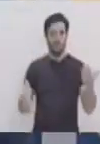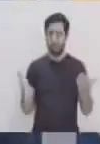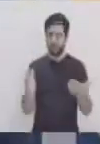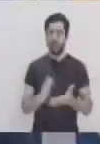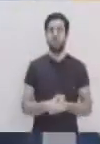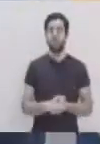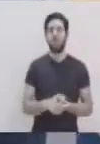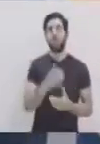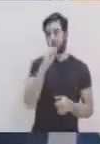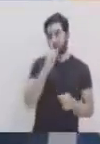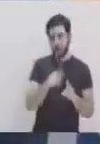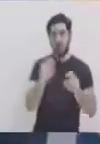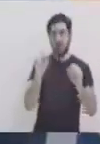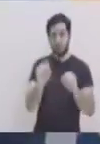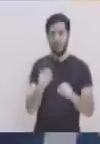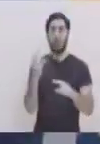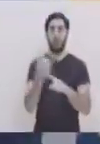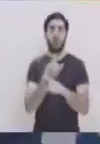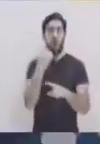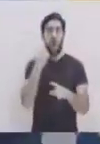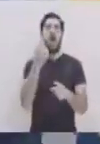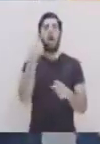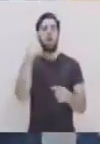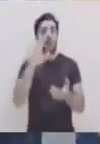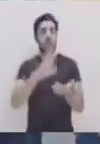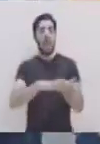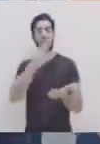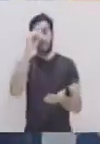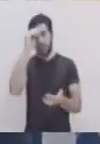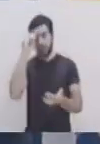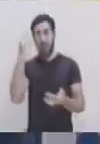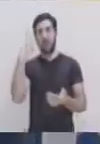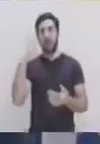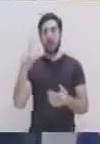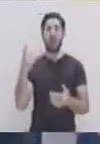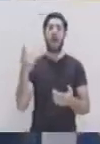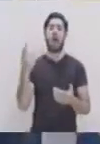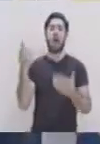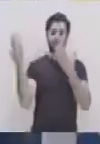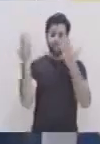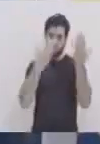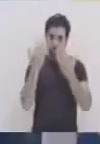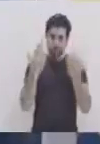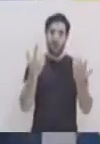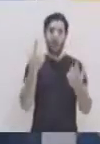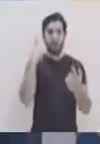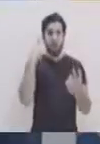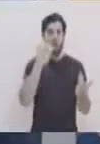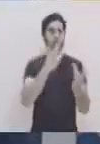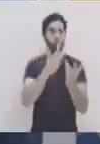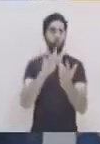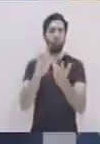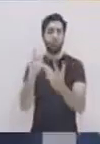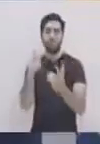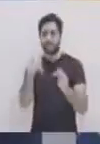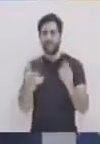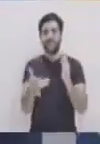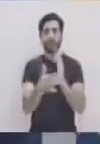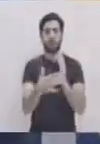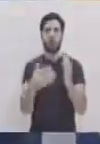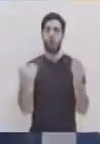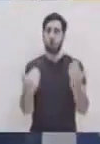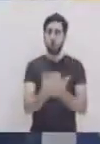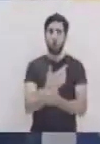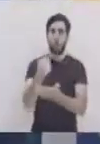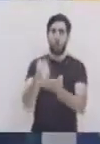pero así mismo lo podemos utilizar también para aprender, para estudiar y pues tener ese contacto cercano con la tecnología que